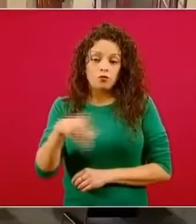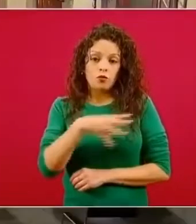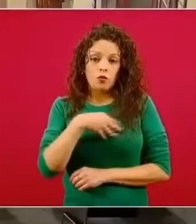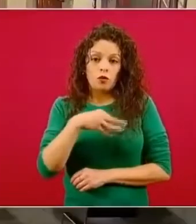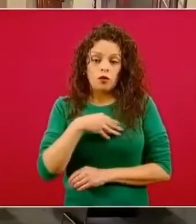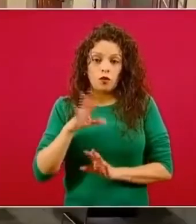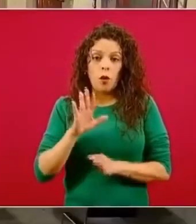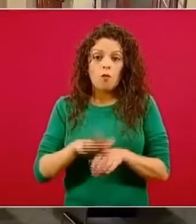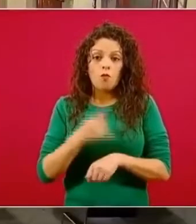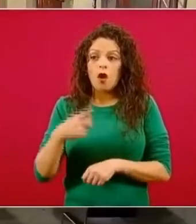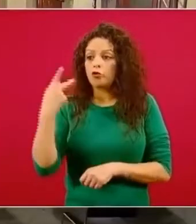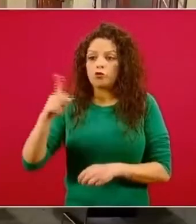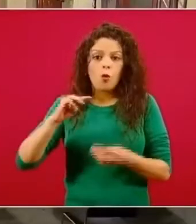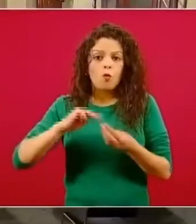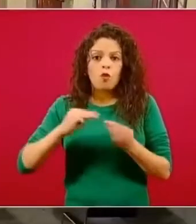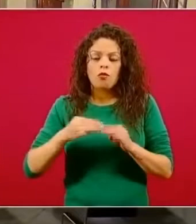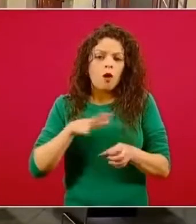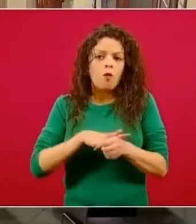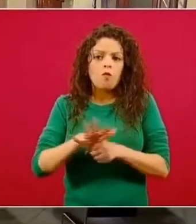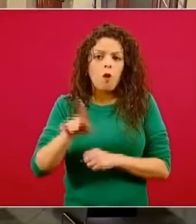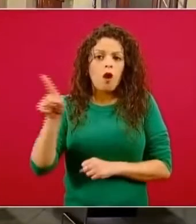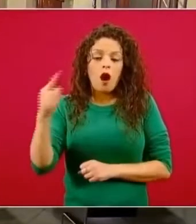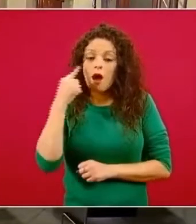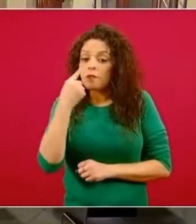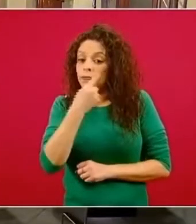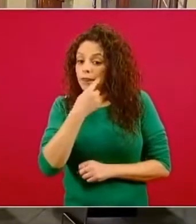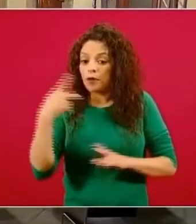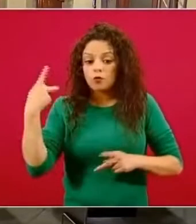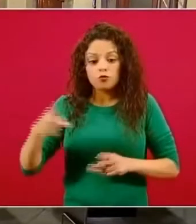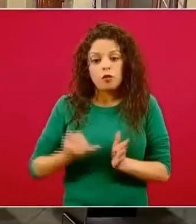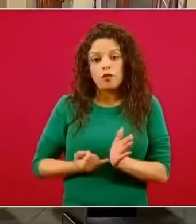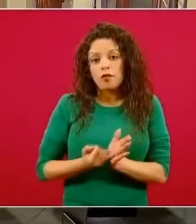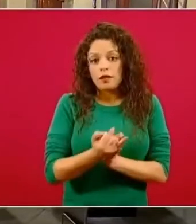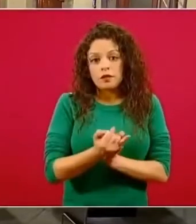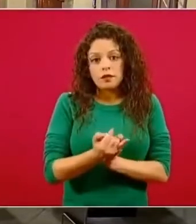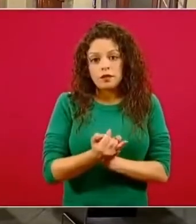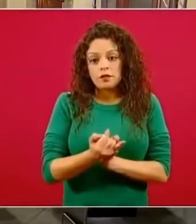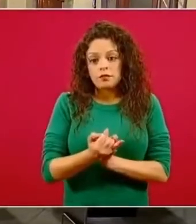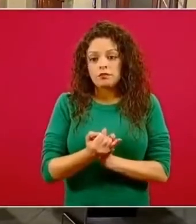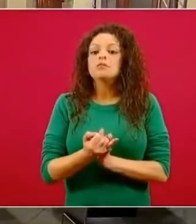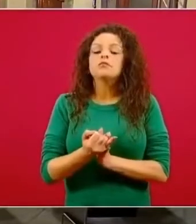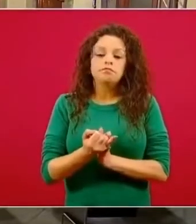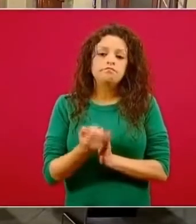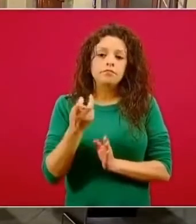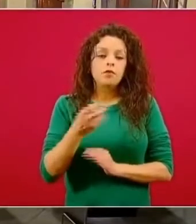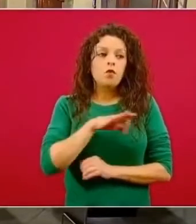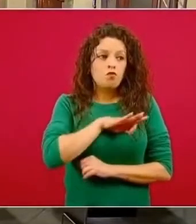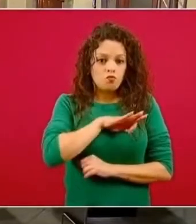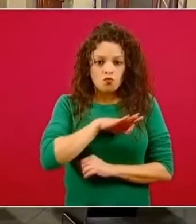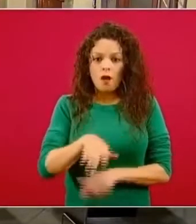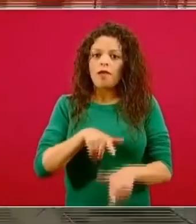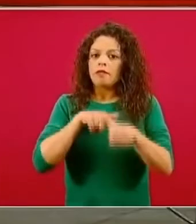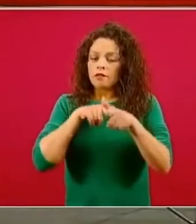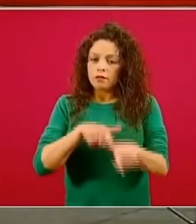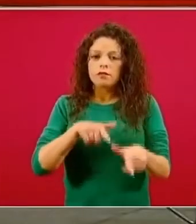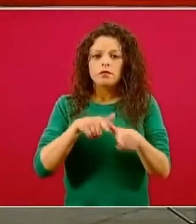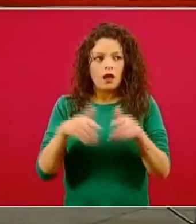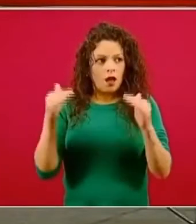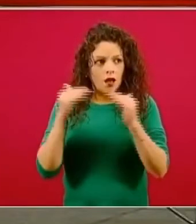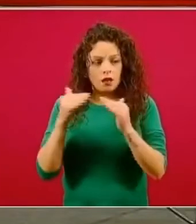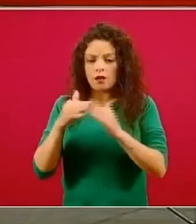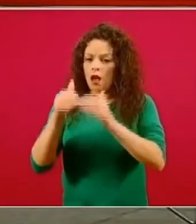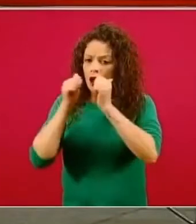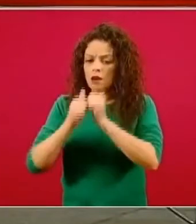por la razón que ellos determinen, van a poder seguir en la educación a distancia.